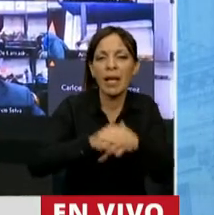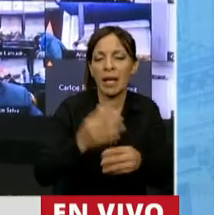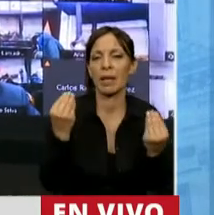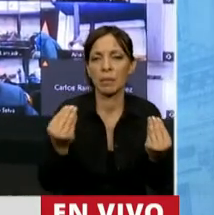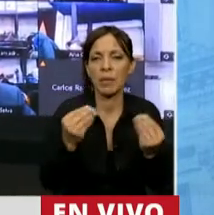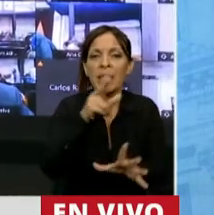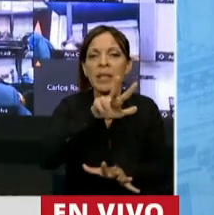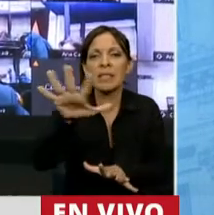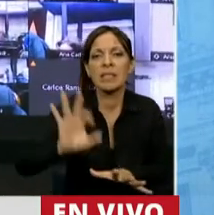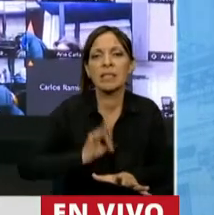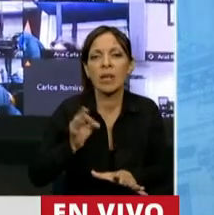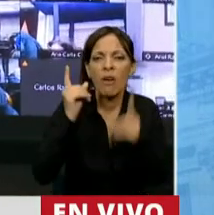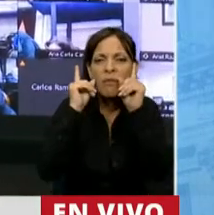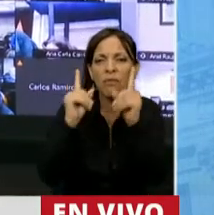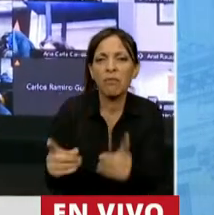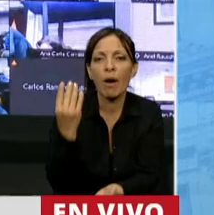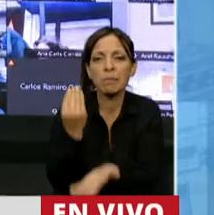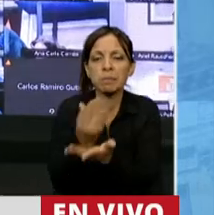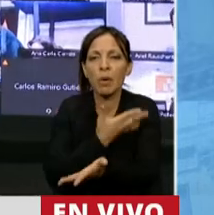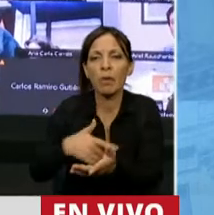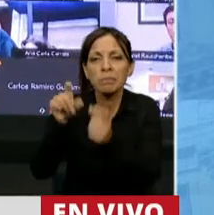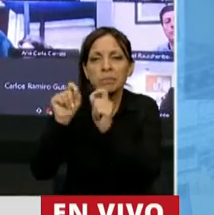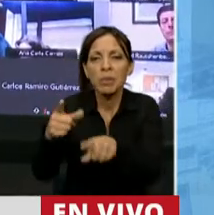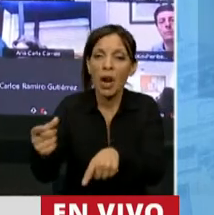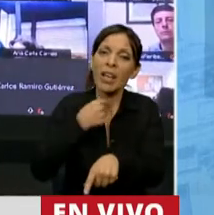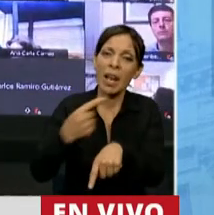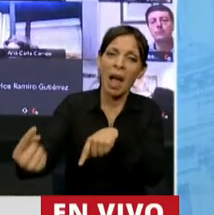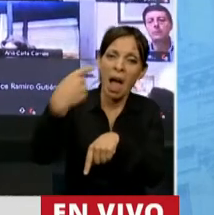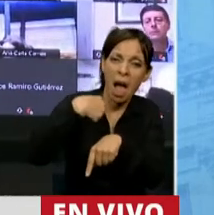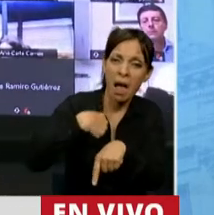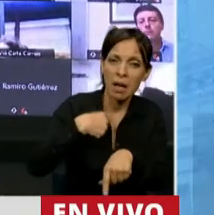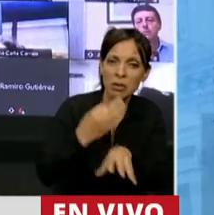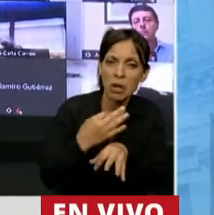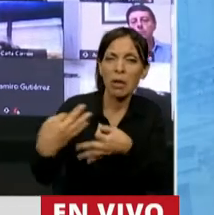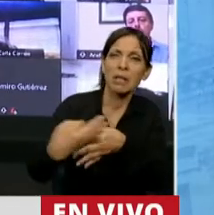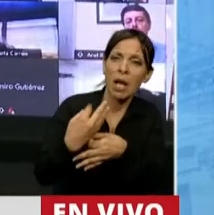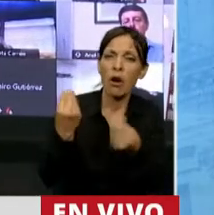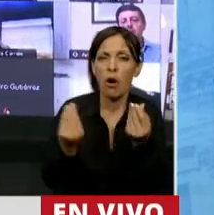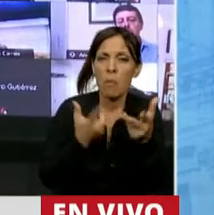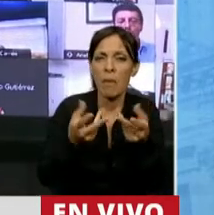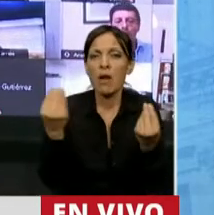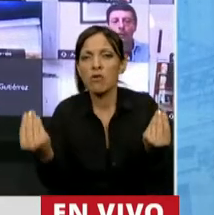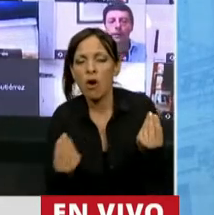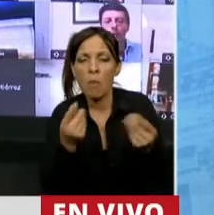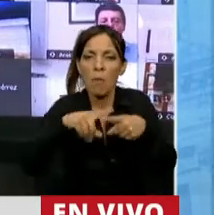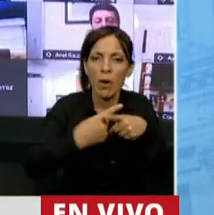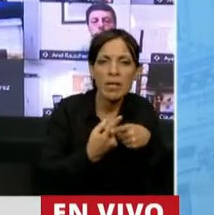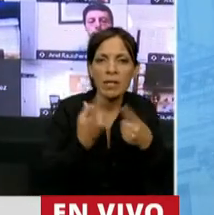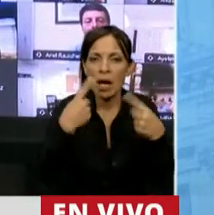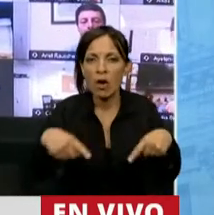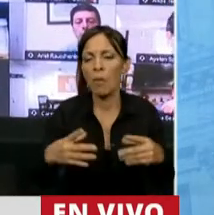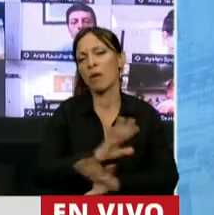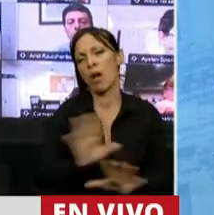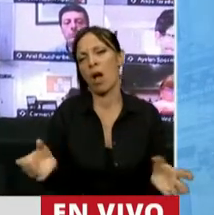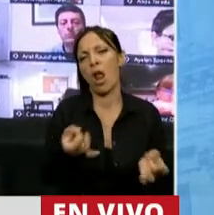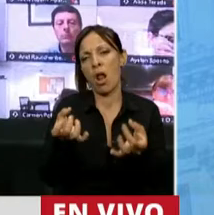35 años que gobiernan su territorio y nos quieren dar cátedra de cómo hablar y cómo hacer política. No